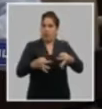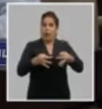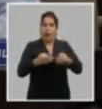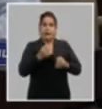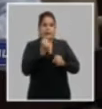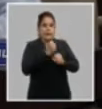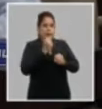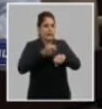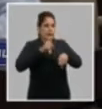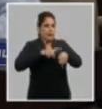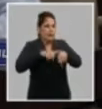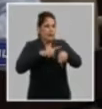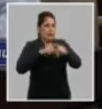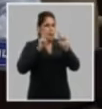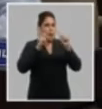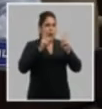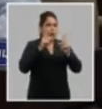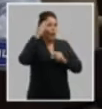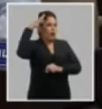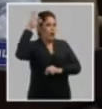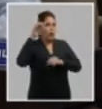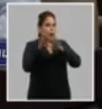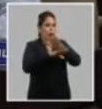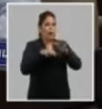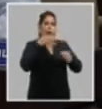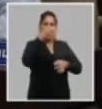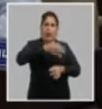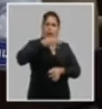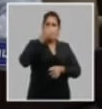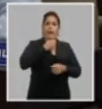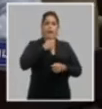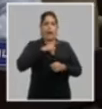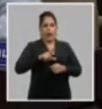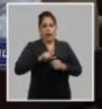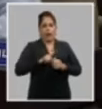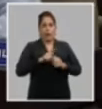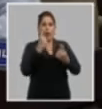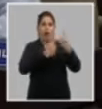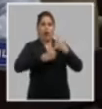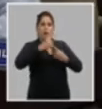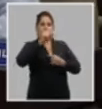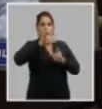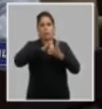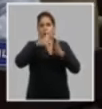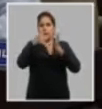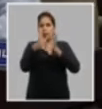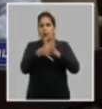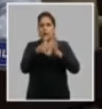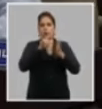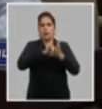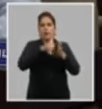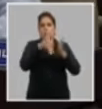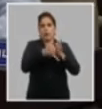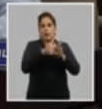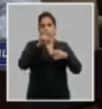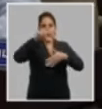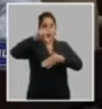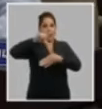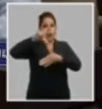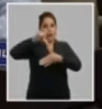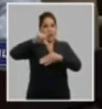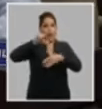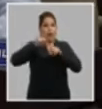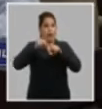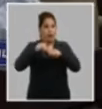dedicarle mucho tiempo al trabajo político ideológico con las bases están los ejemplos de algunos proyectos progresistas en América Latina